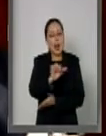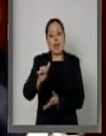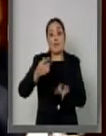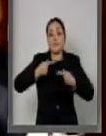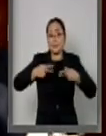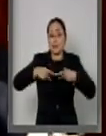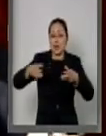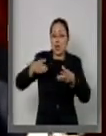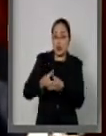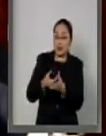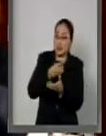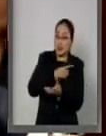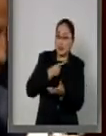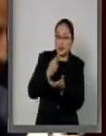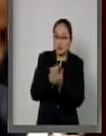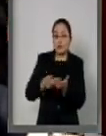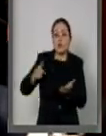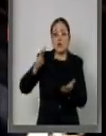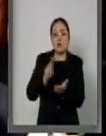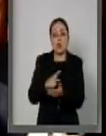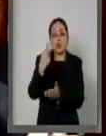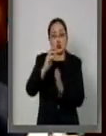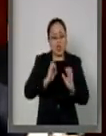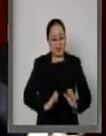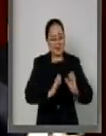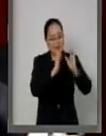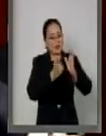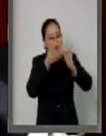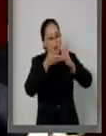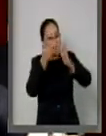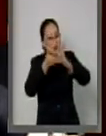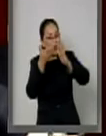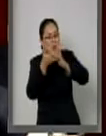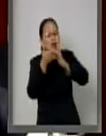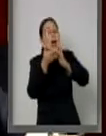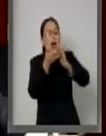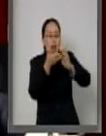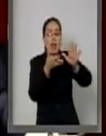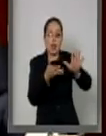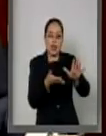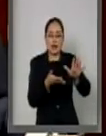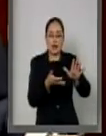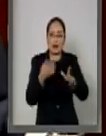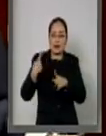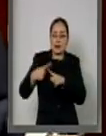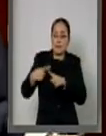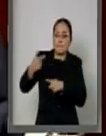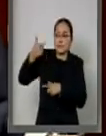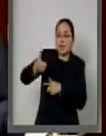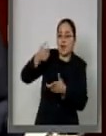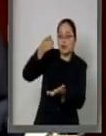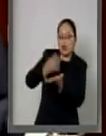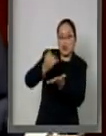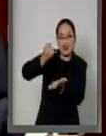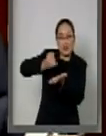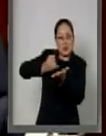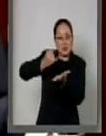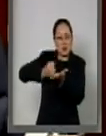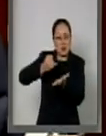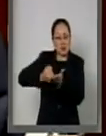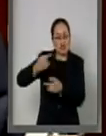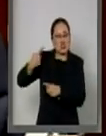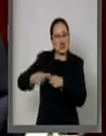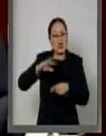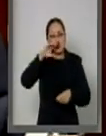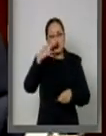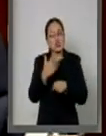tienen que reestructurar sus edificios, haciéndose cargo también solamente los intereses y corriendo a cargo del fondo